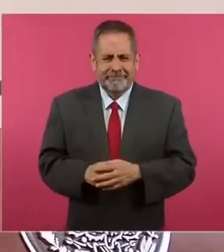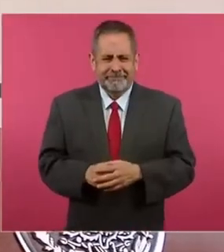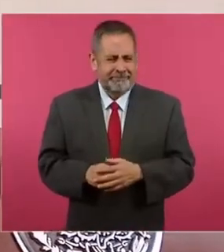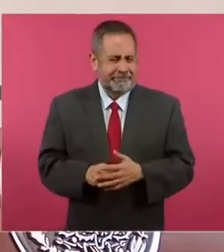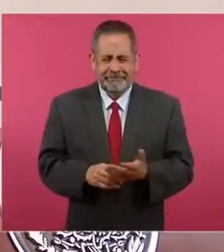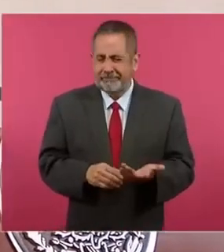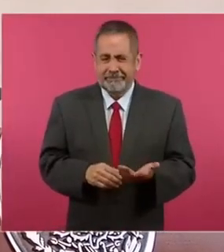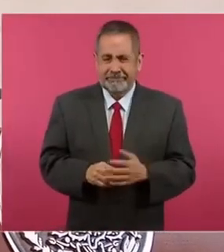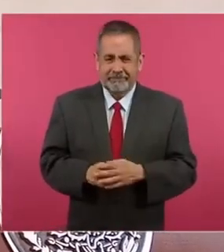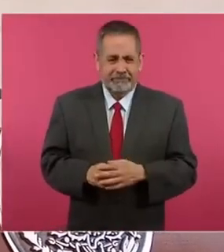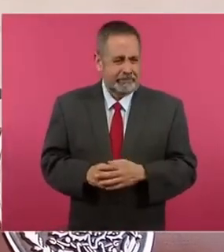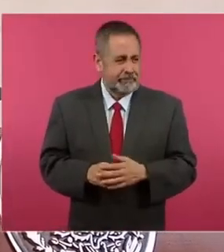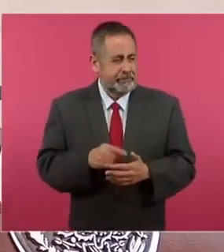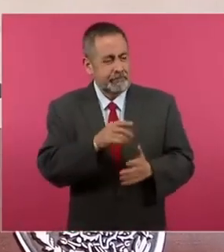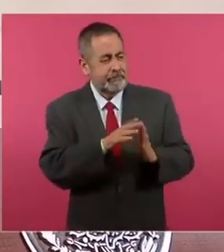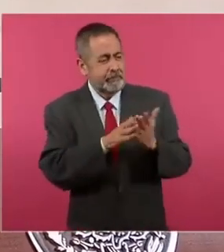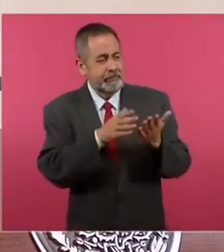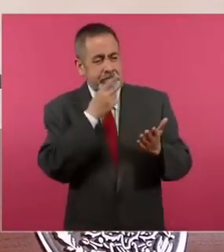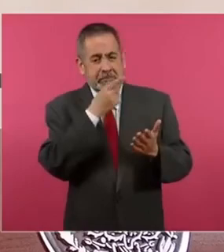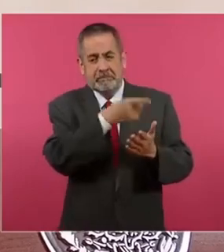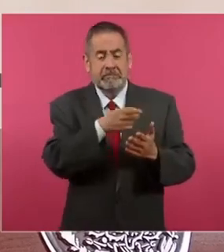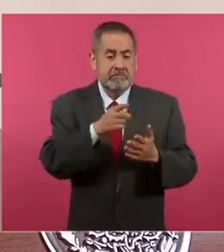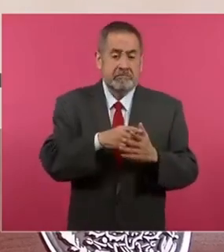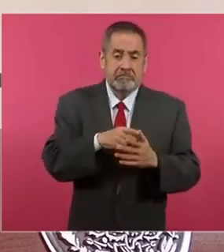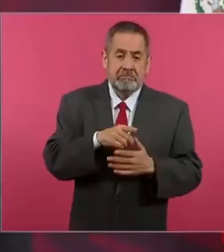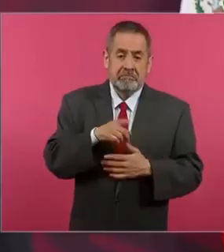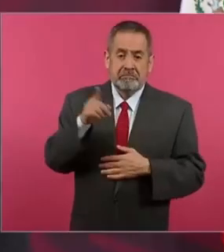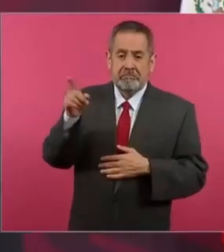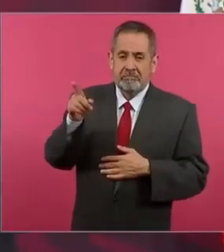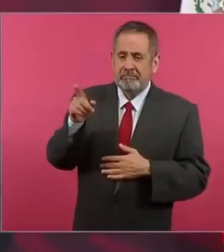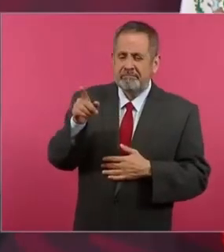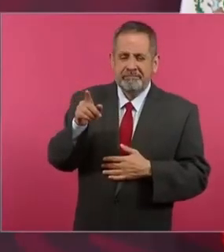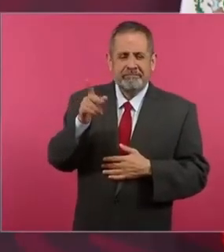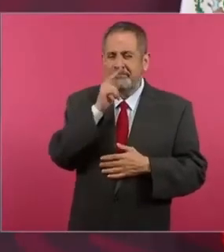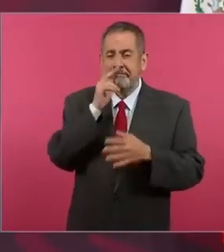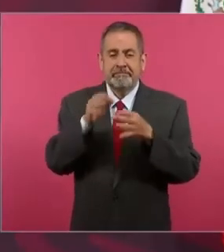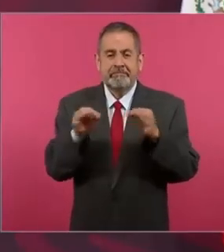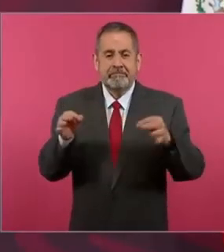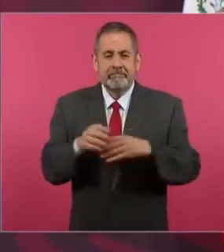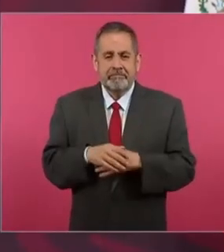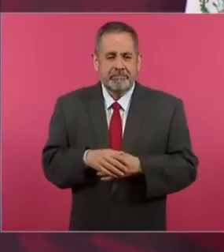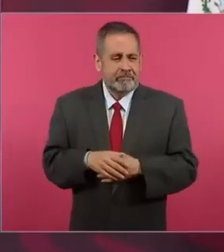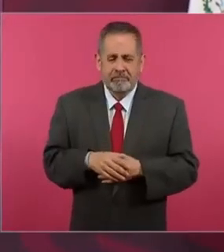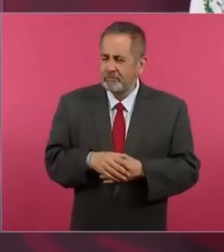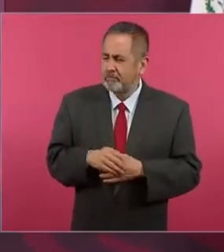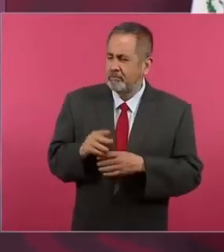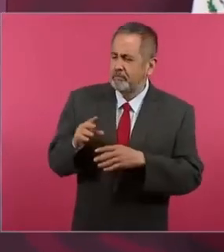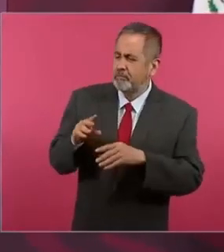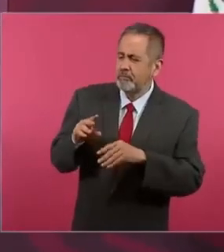asiático, no les des pescado,